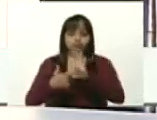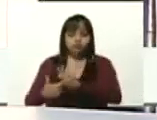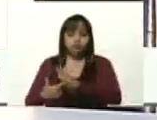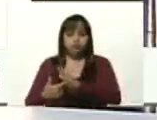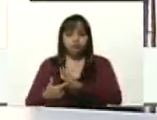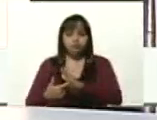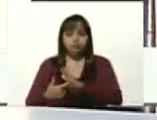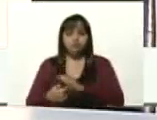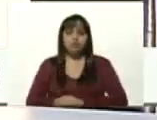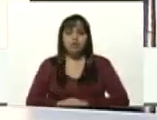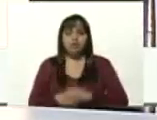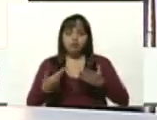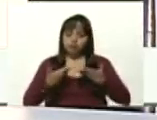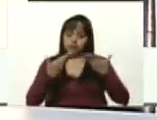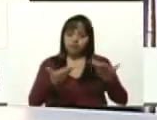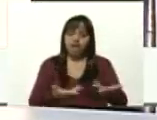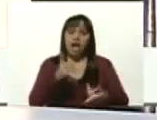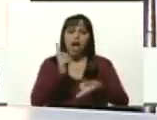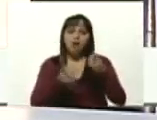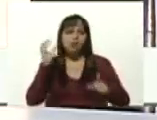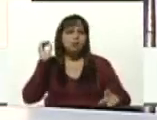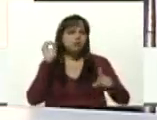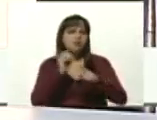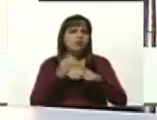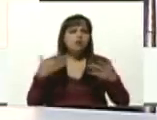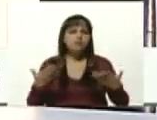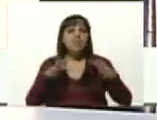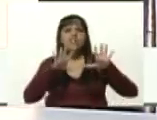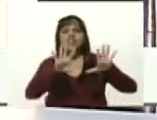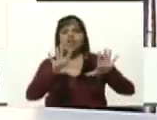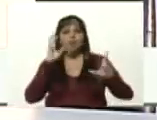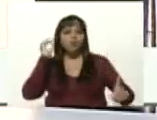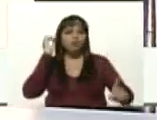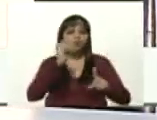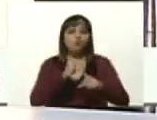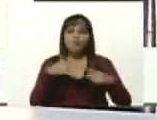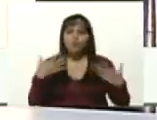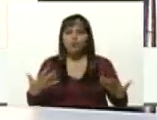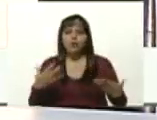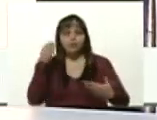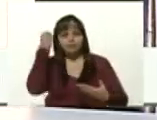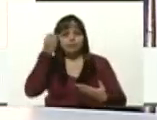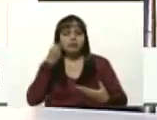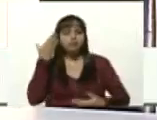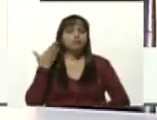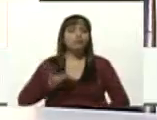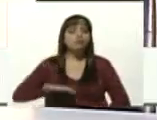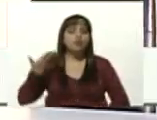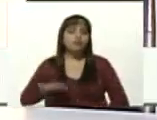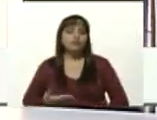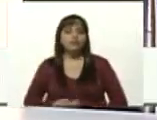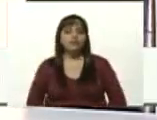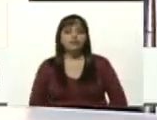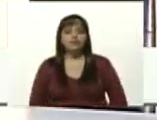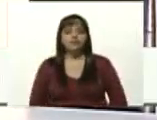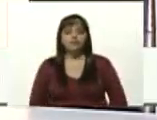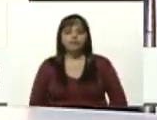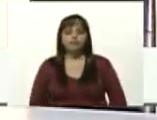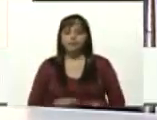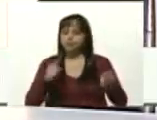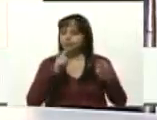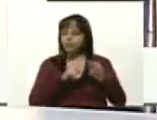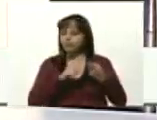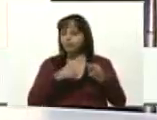consideración varios vértices diez vértices que hemos considerado de vital importancia uno de